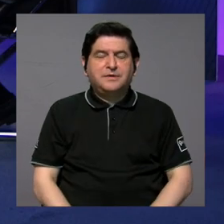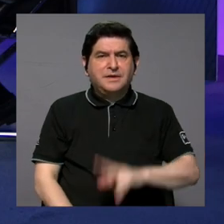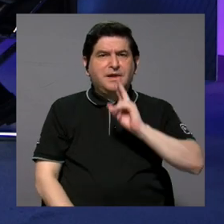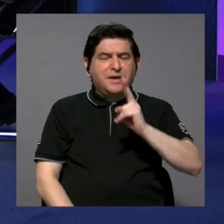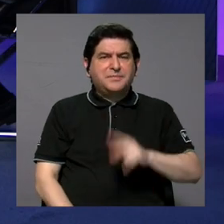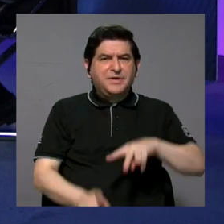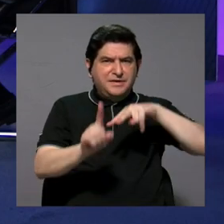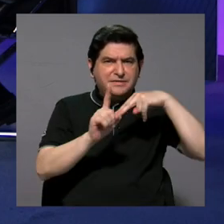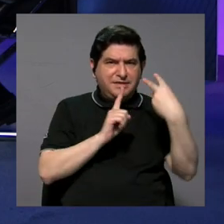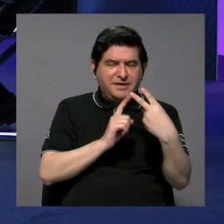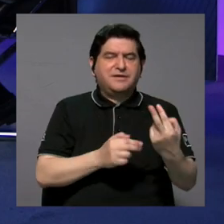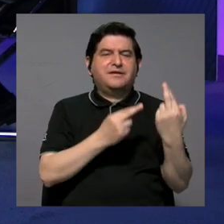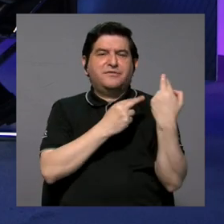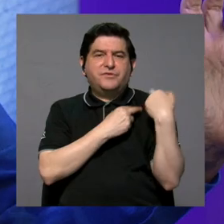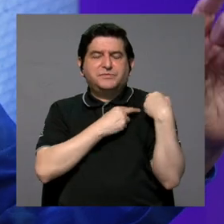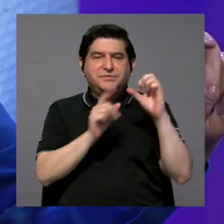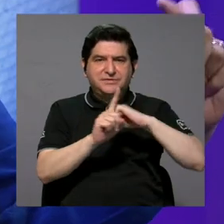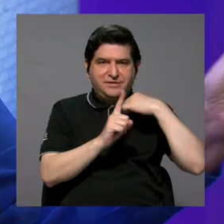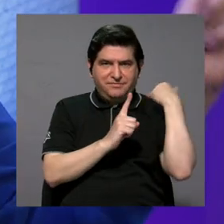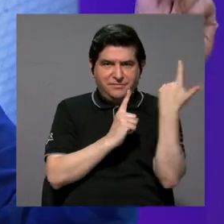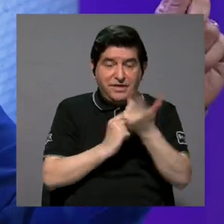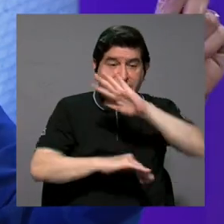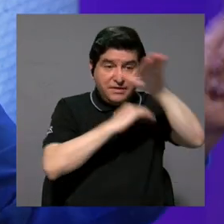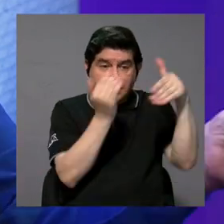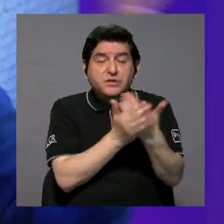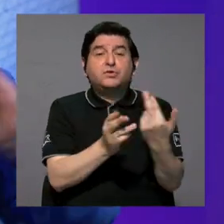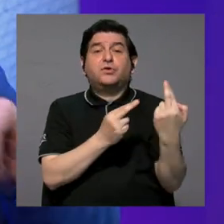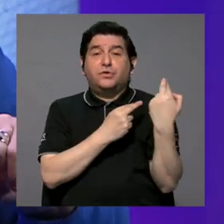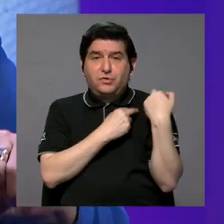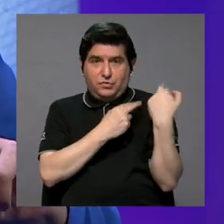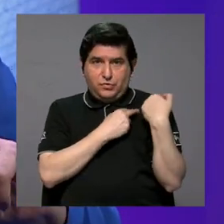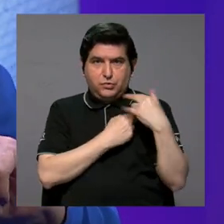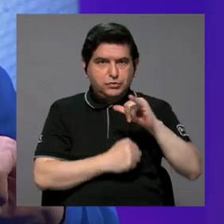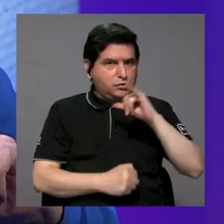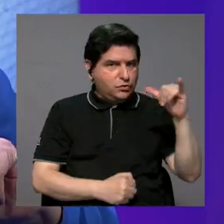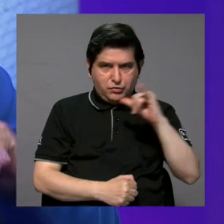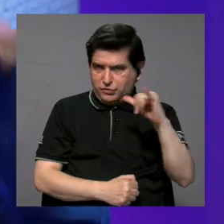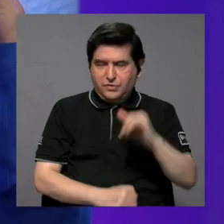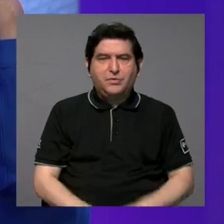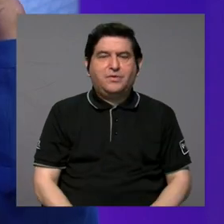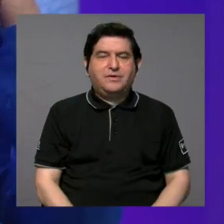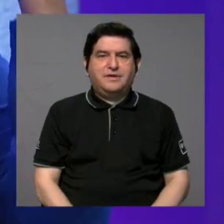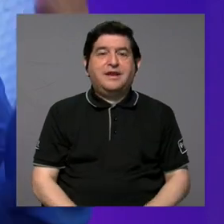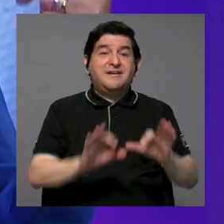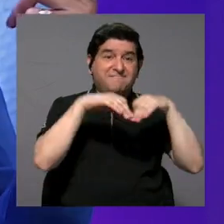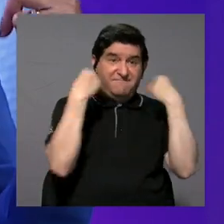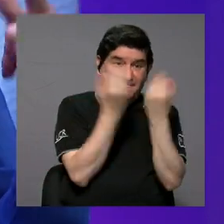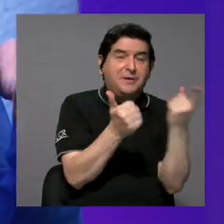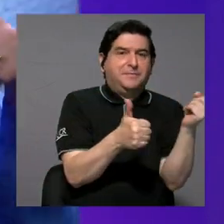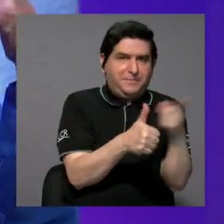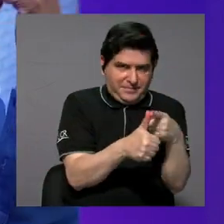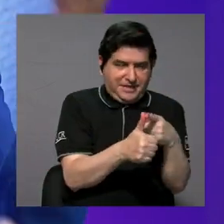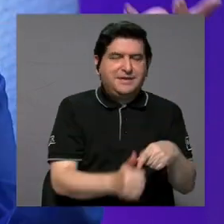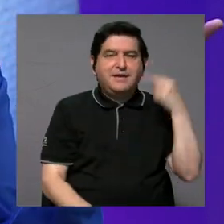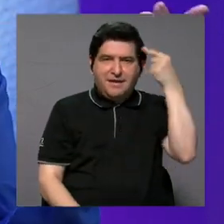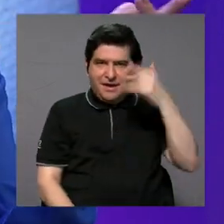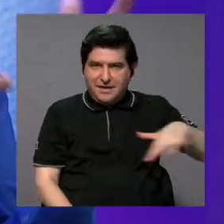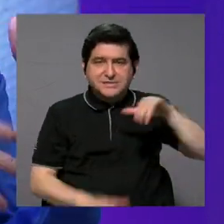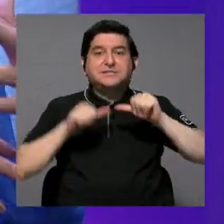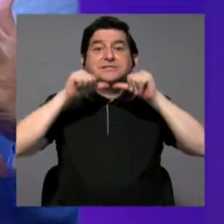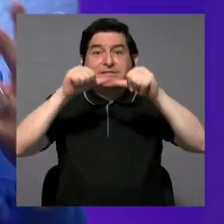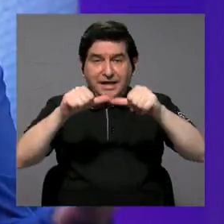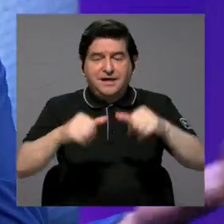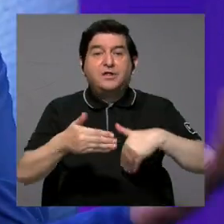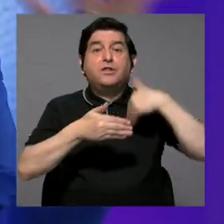realmente el enfoque de corresponsabilidad social. Todos somos responsables, no igualmente responsables. La familia es la primera, el Estado el que